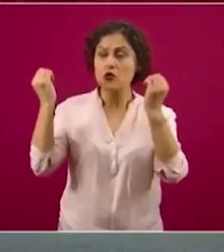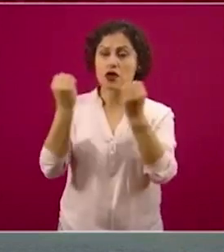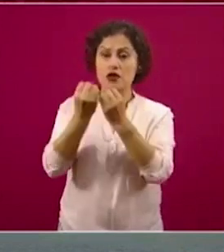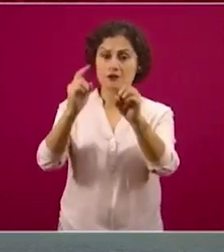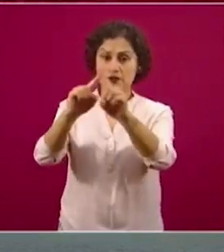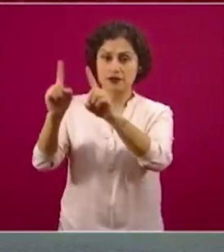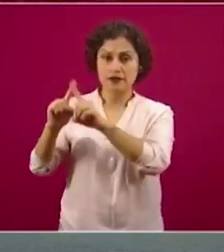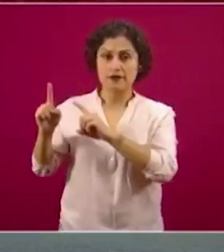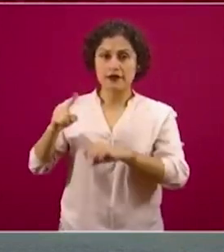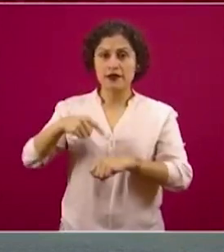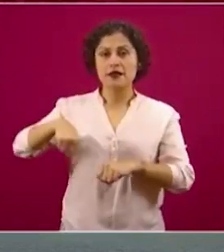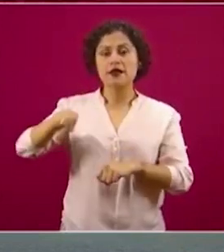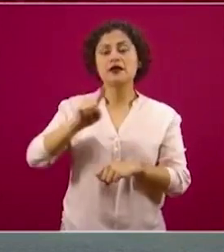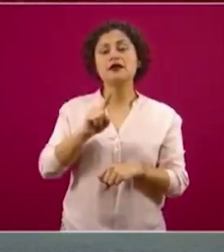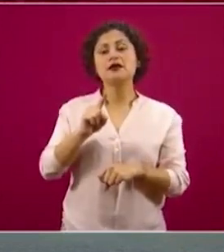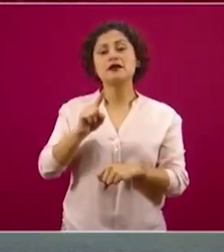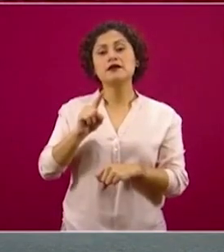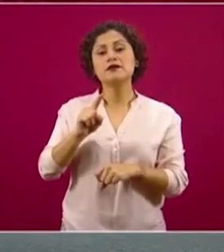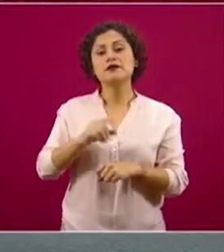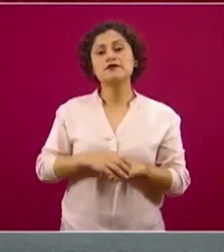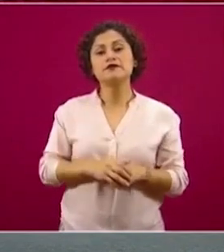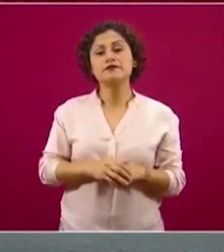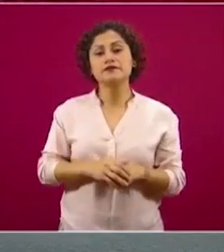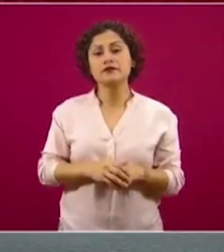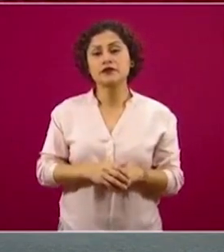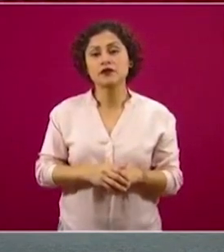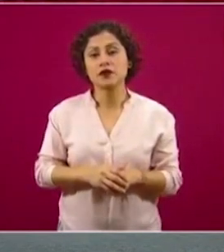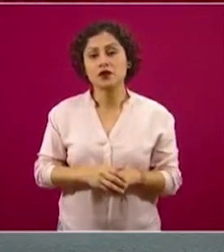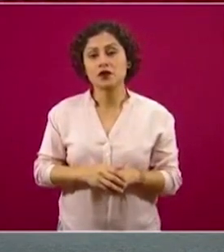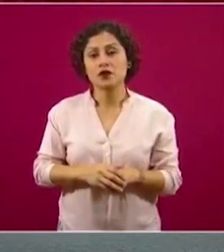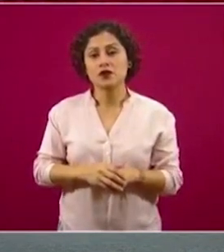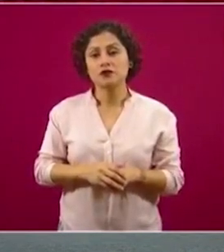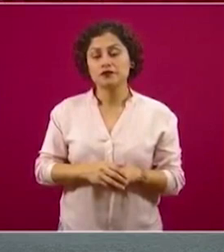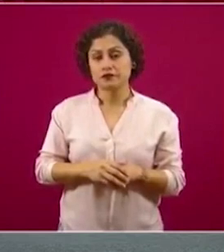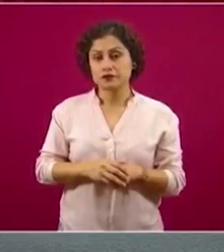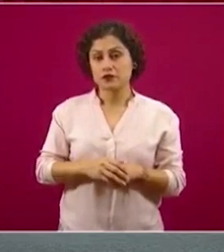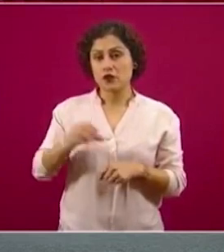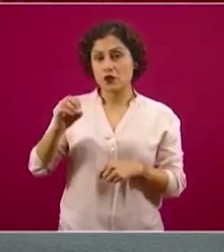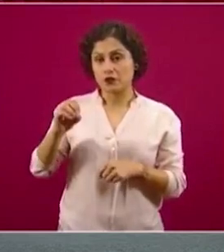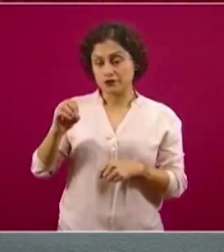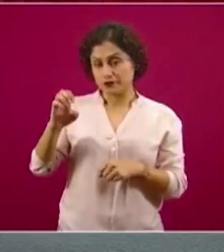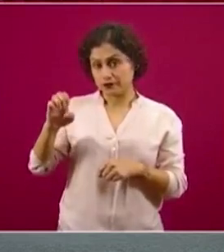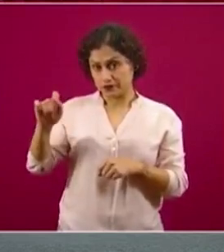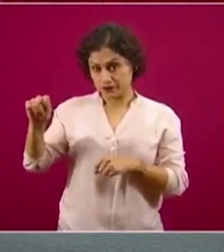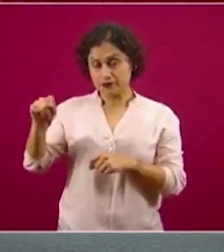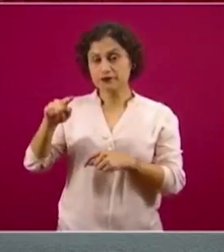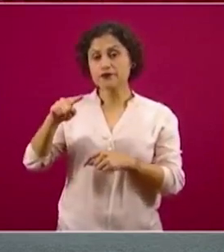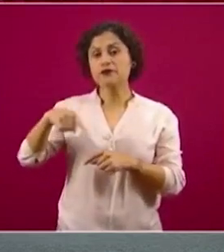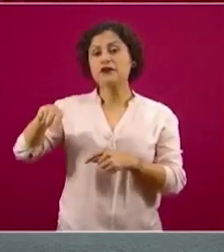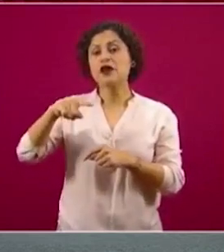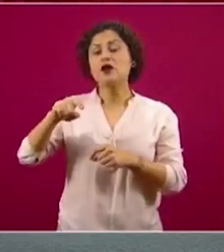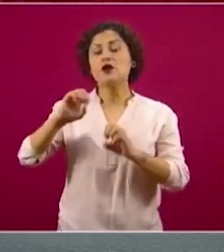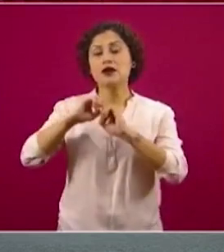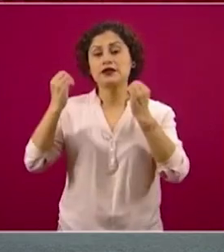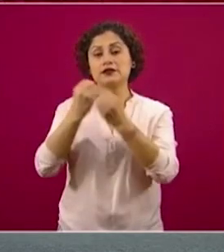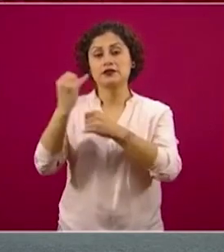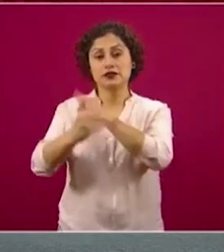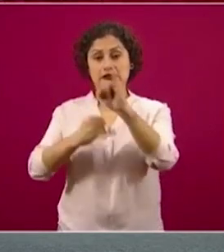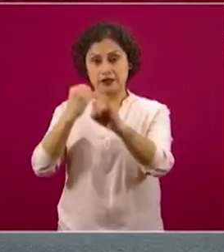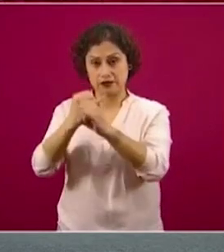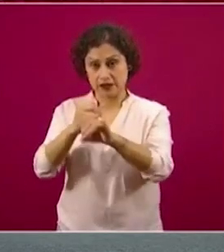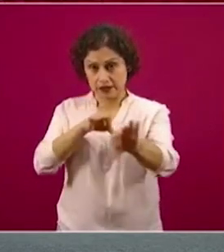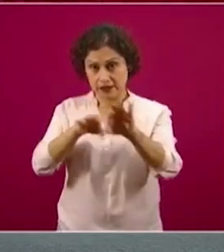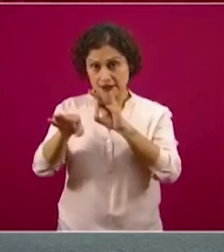Observatorio de la Organización Internacional del Trabajo, establecen que se ha